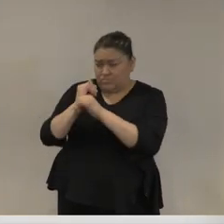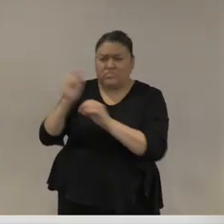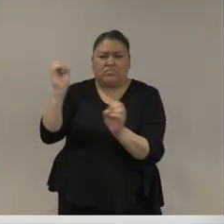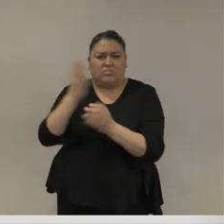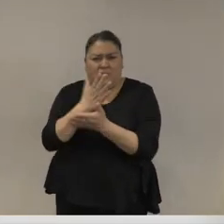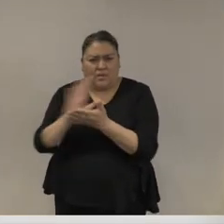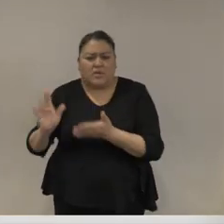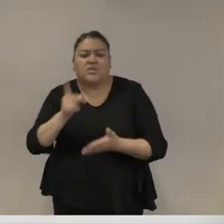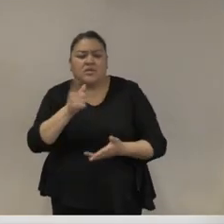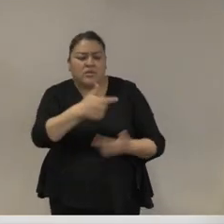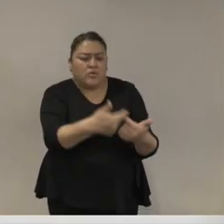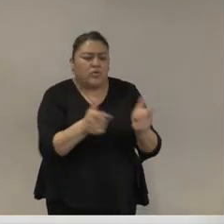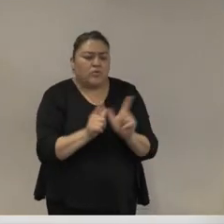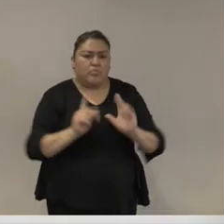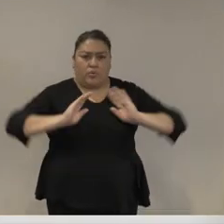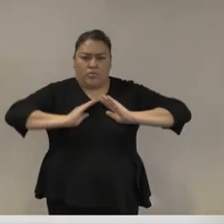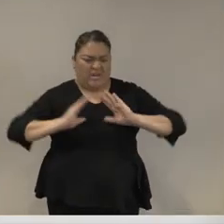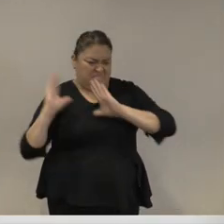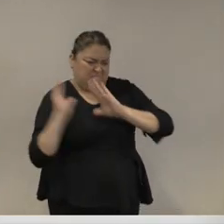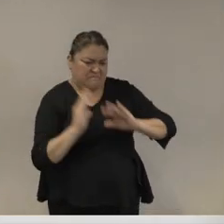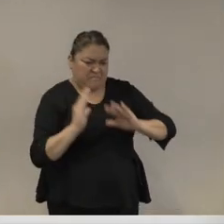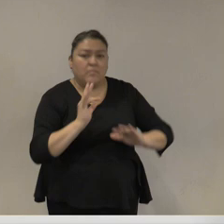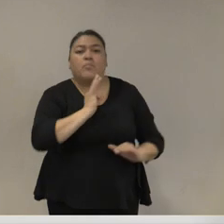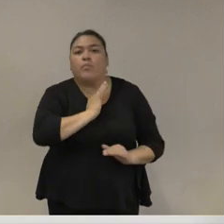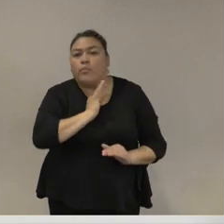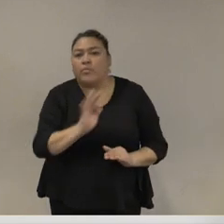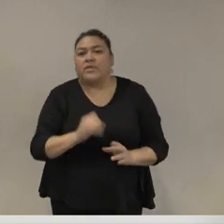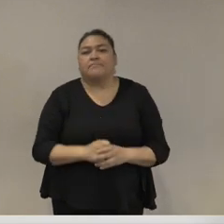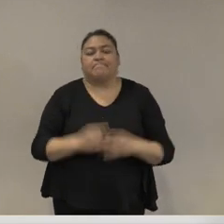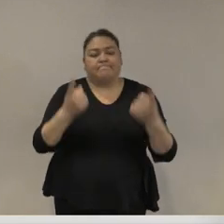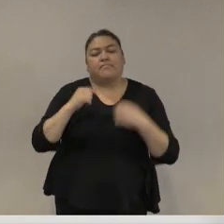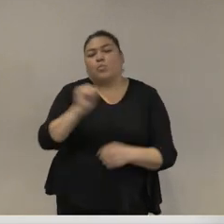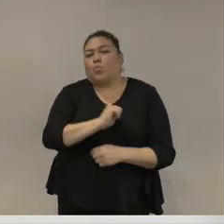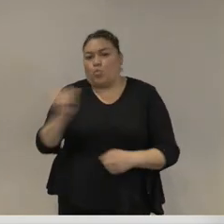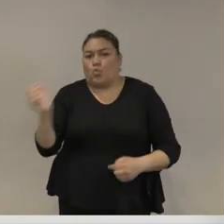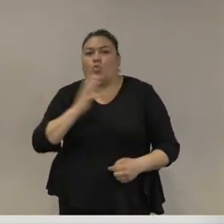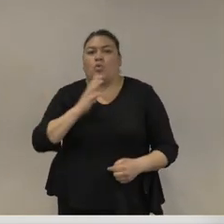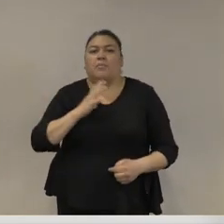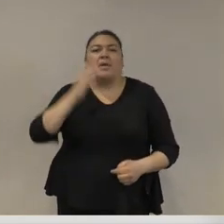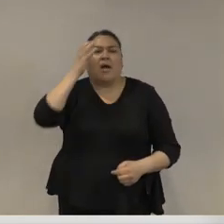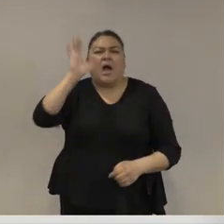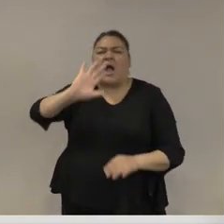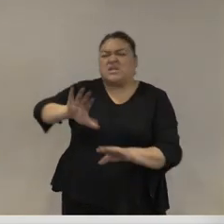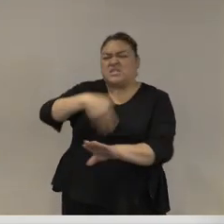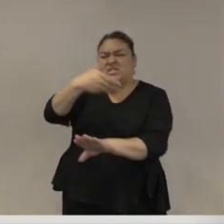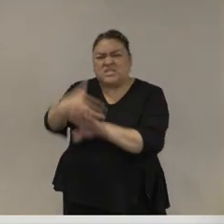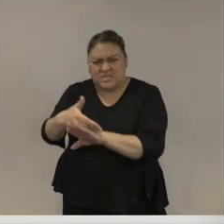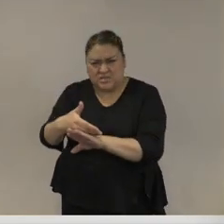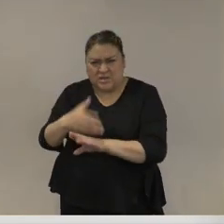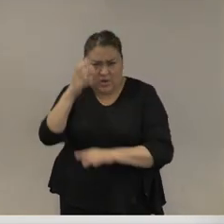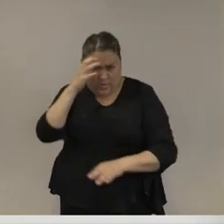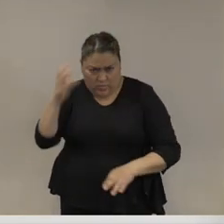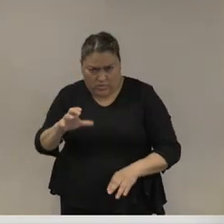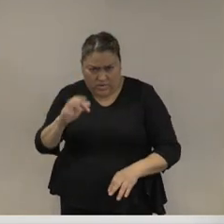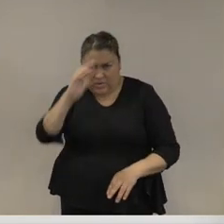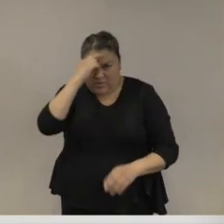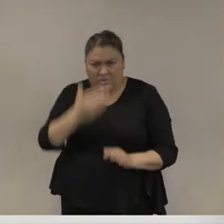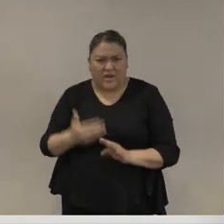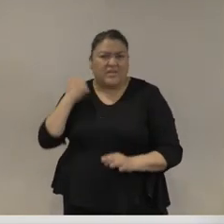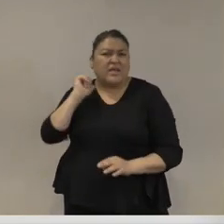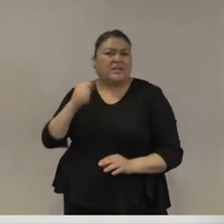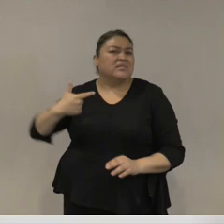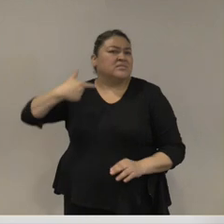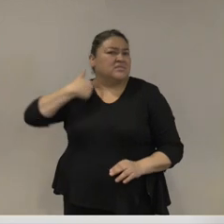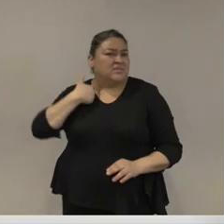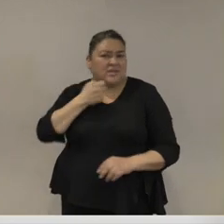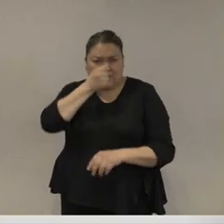por otro lado en el contexto de crímenes atroces tenemos también iniciativas como la de la ex secretaria de derechos humanos de